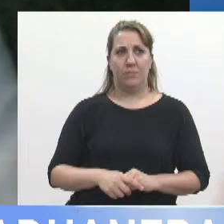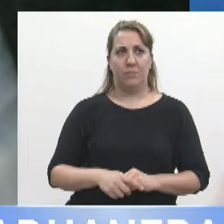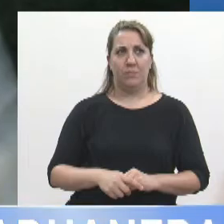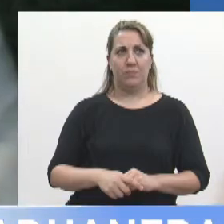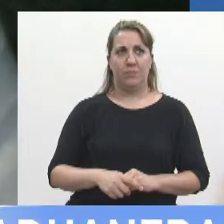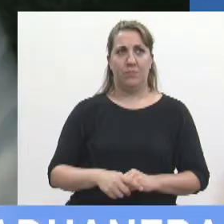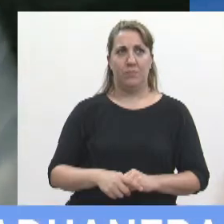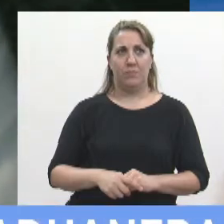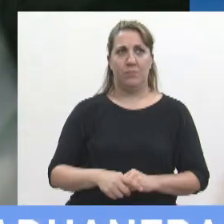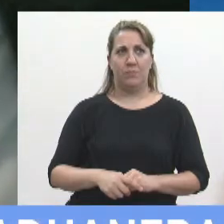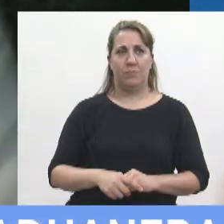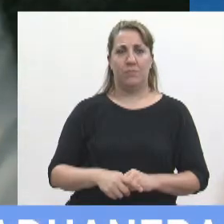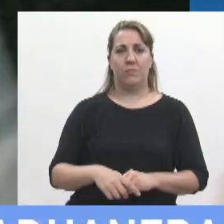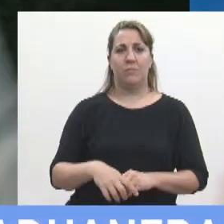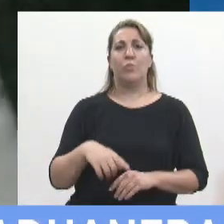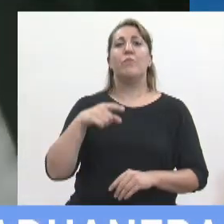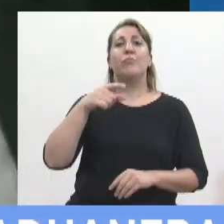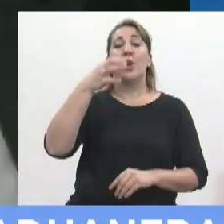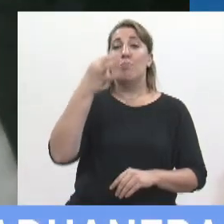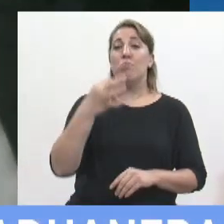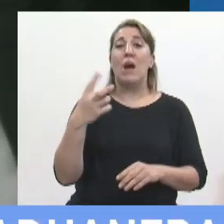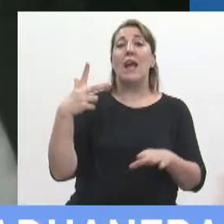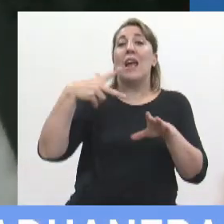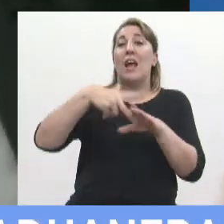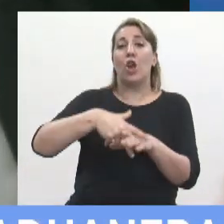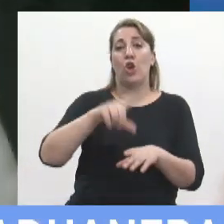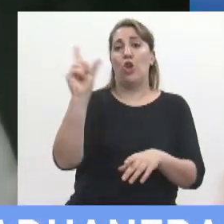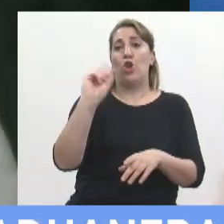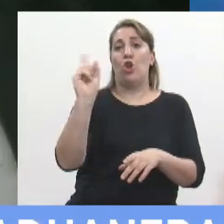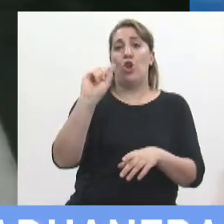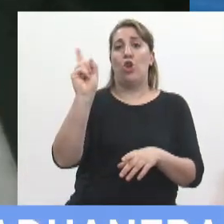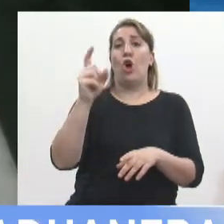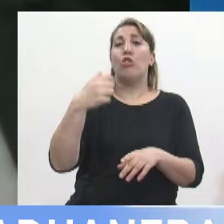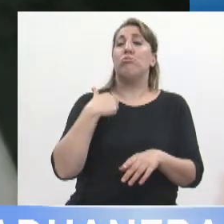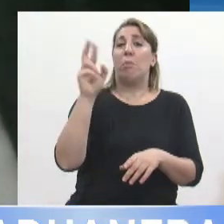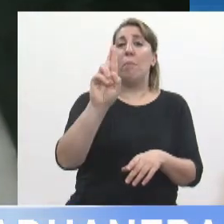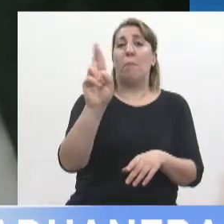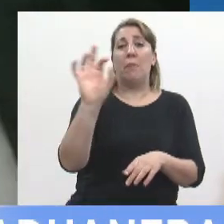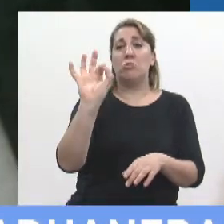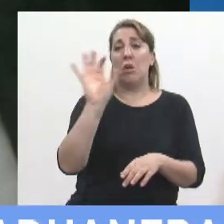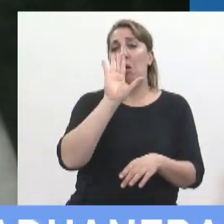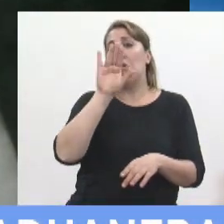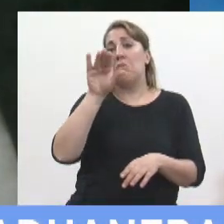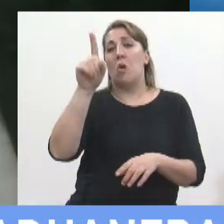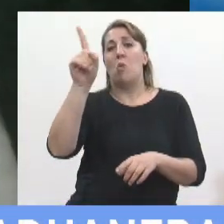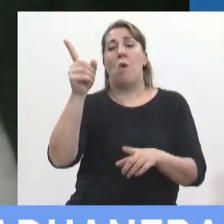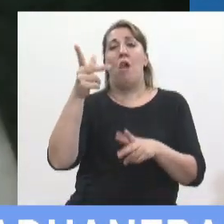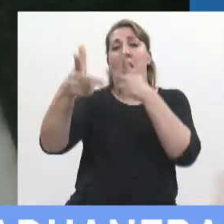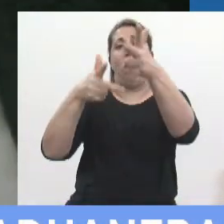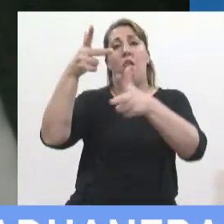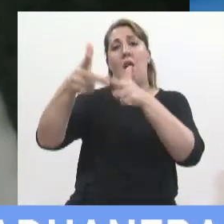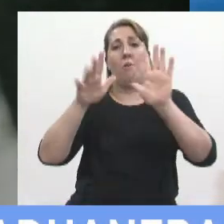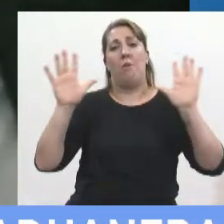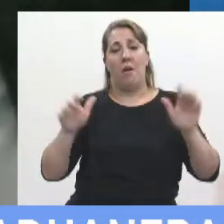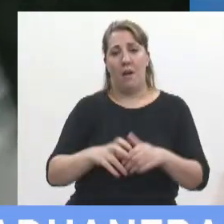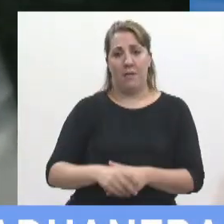en realidad no fue una interrupción sino que usted eh eh habló sin autorización de quién era pero vamos a perder